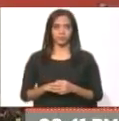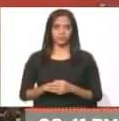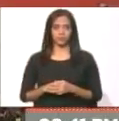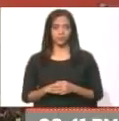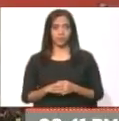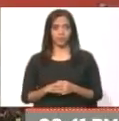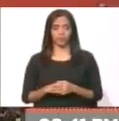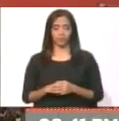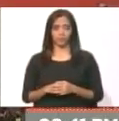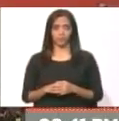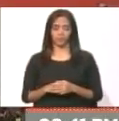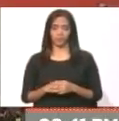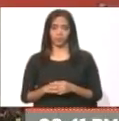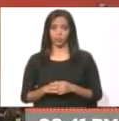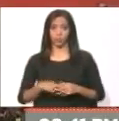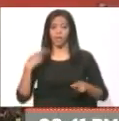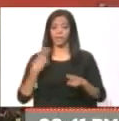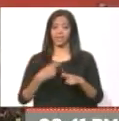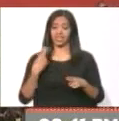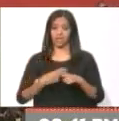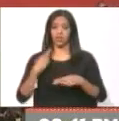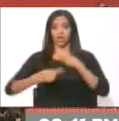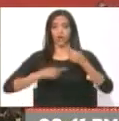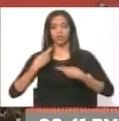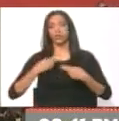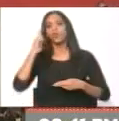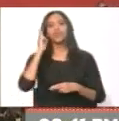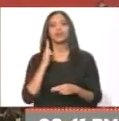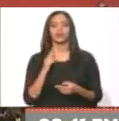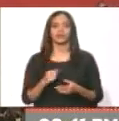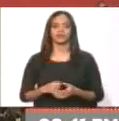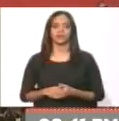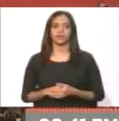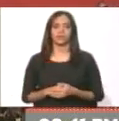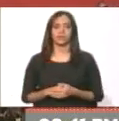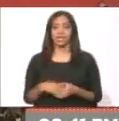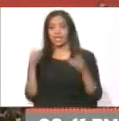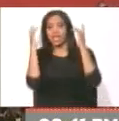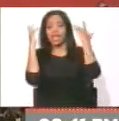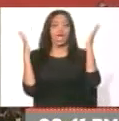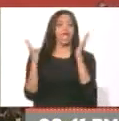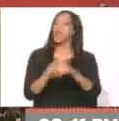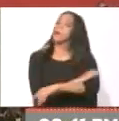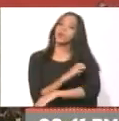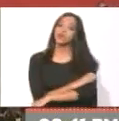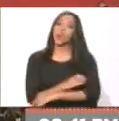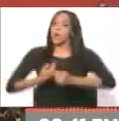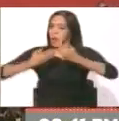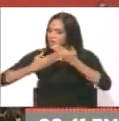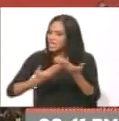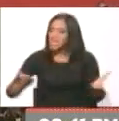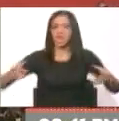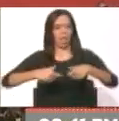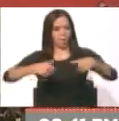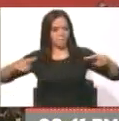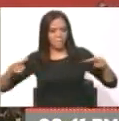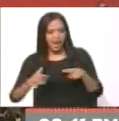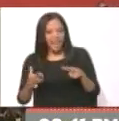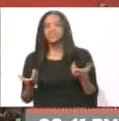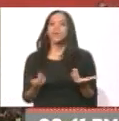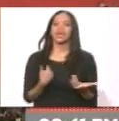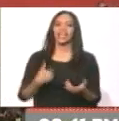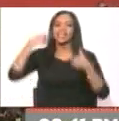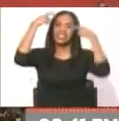Poner en riesgo la revolución bolivariana. Creer que la derecha va a abrir espacio para que el